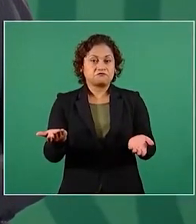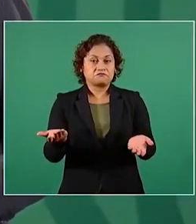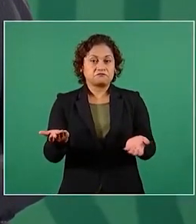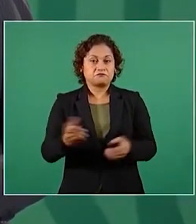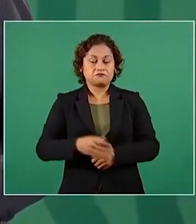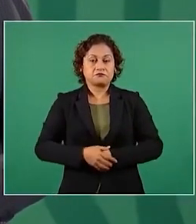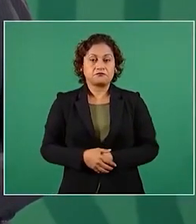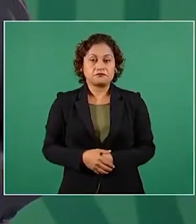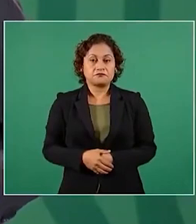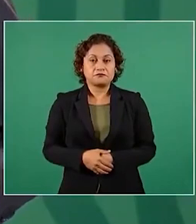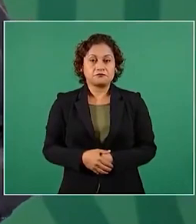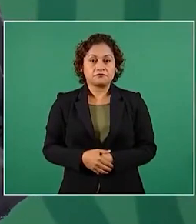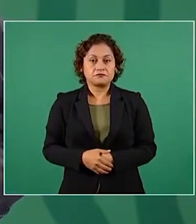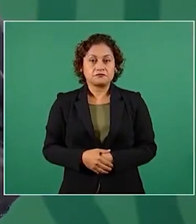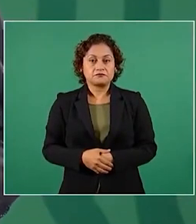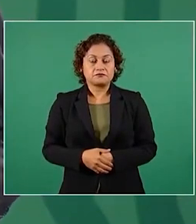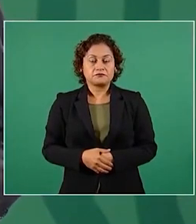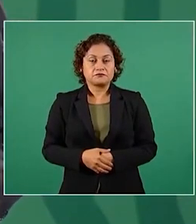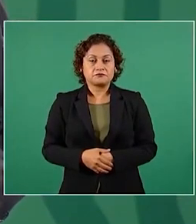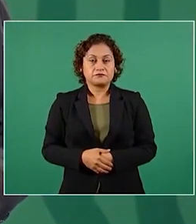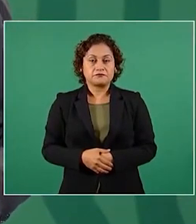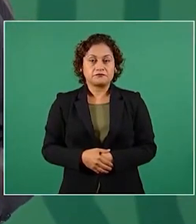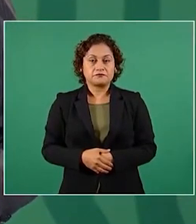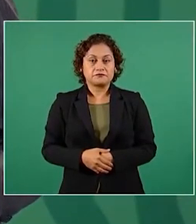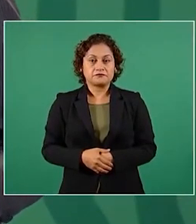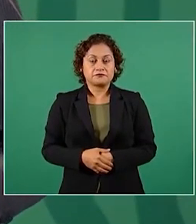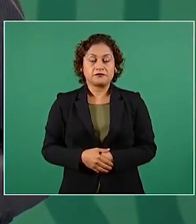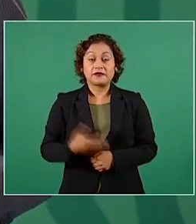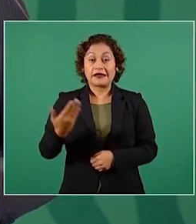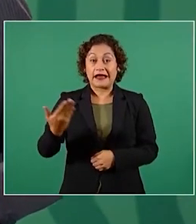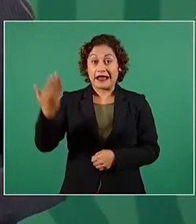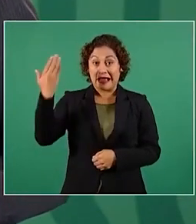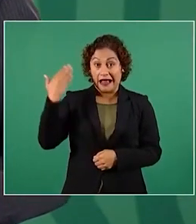tanta libertad